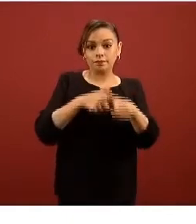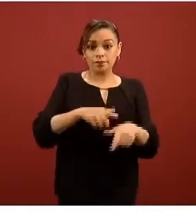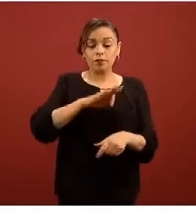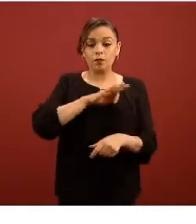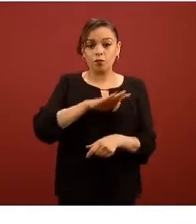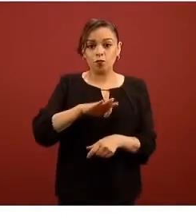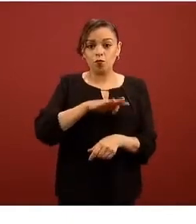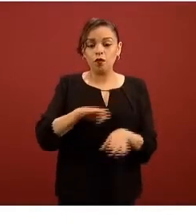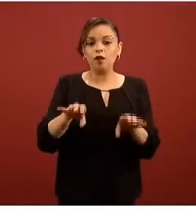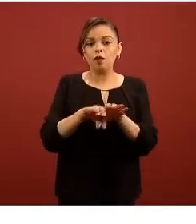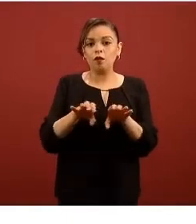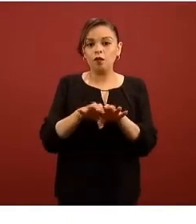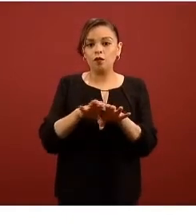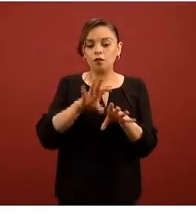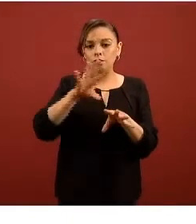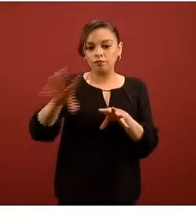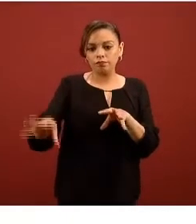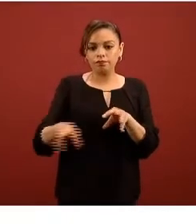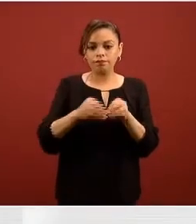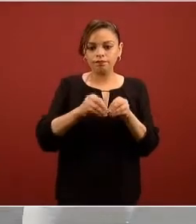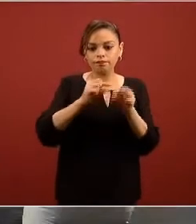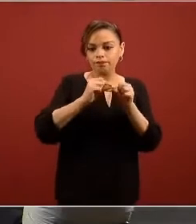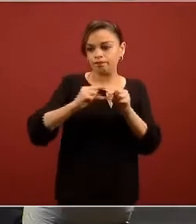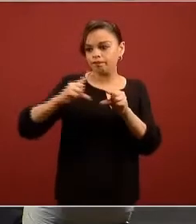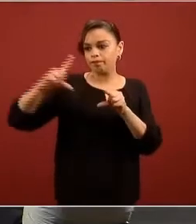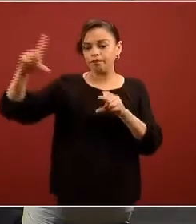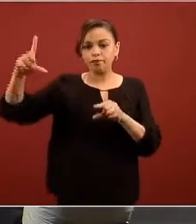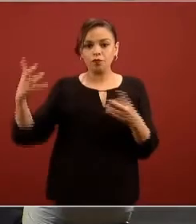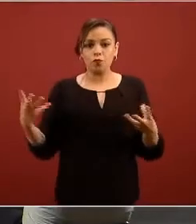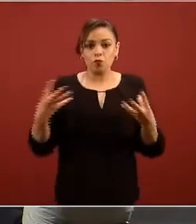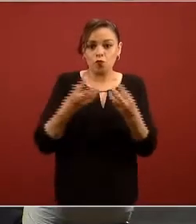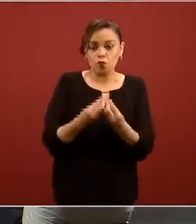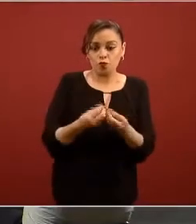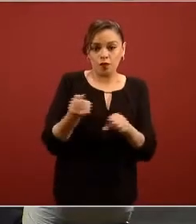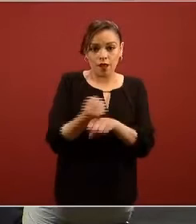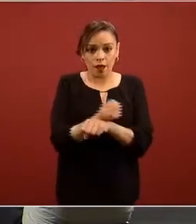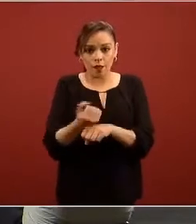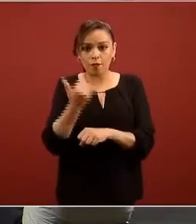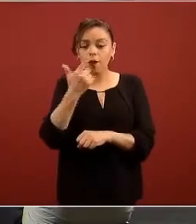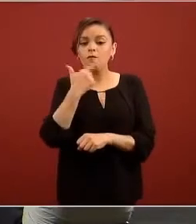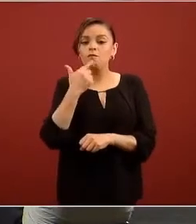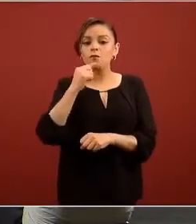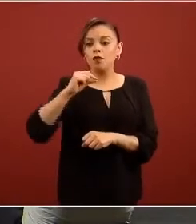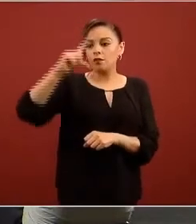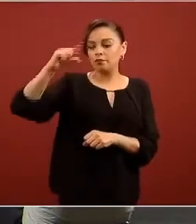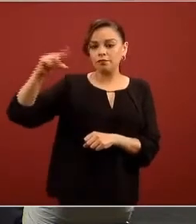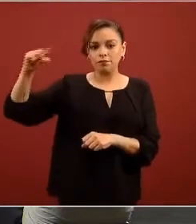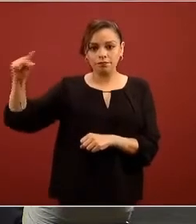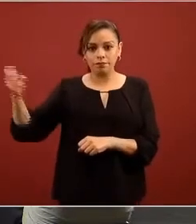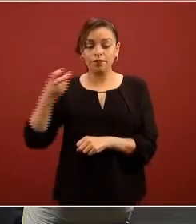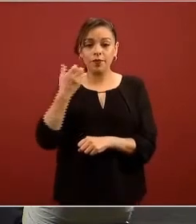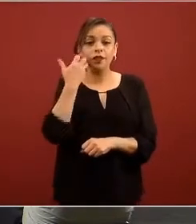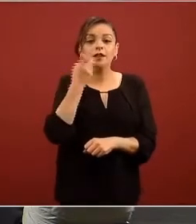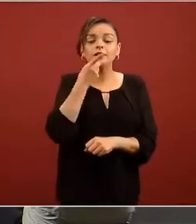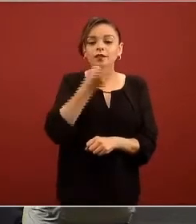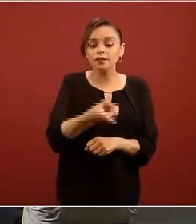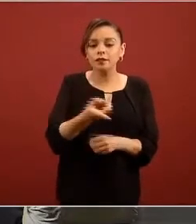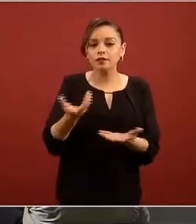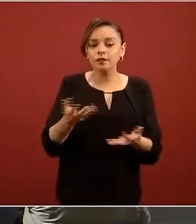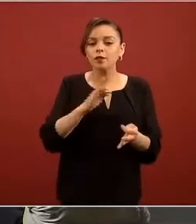en función de cómo se presenta la totalidad de la barra o sea la barra roja más la barra amarilla lo cual todavía nos habla de una tendencia